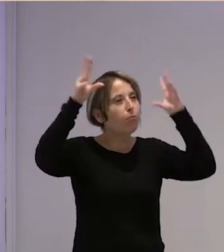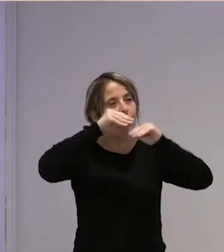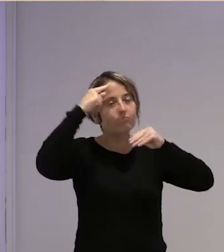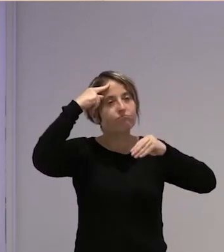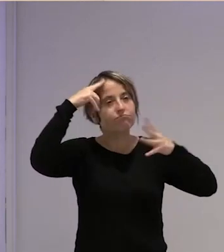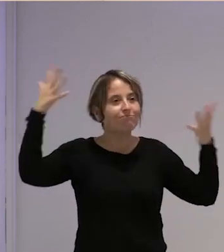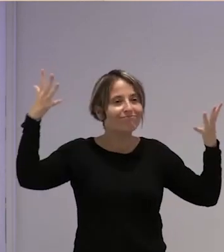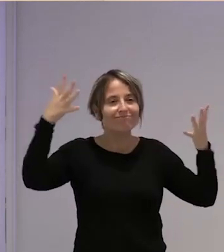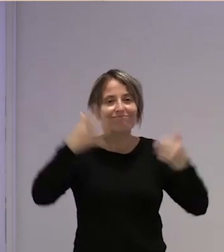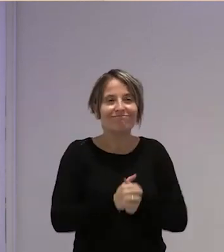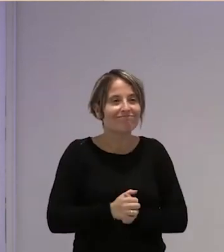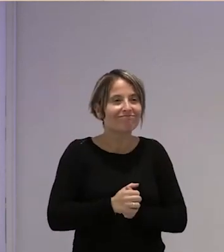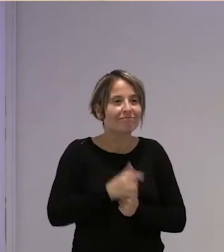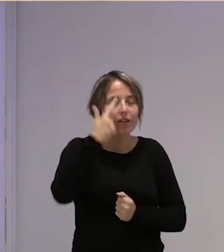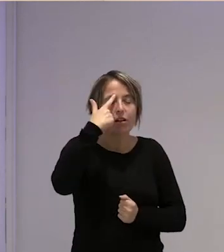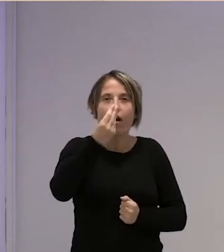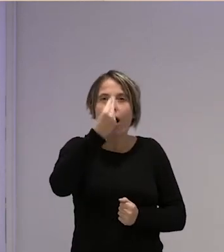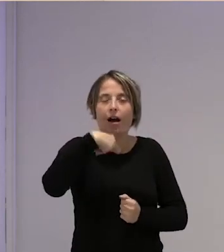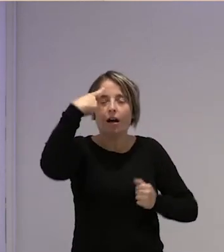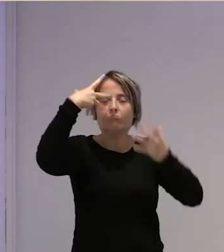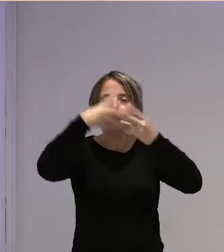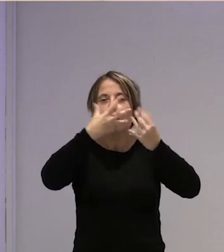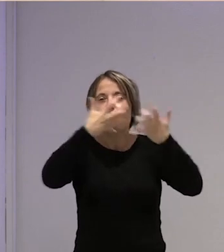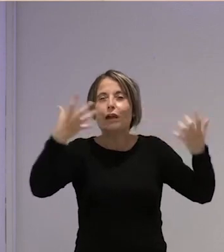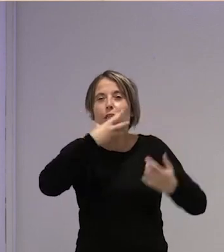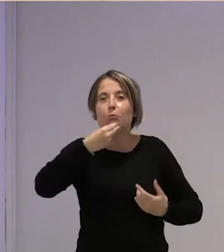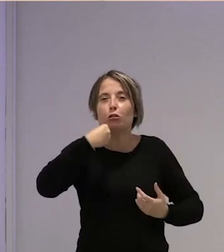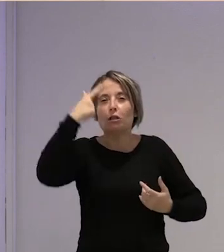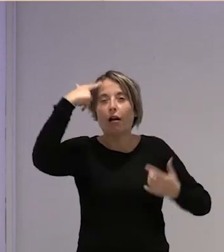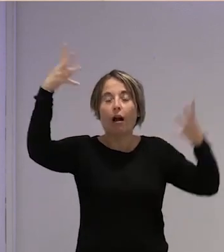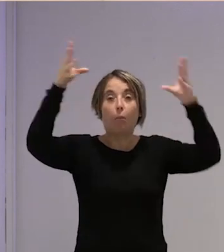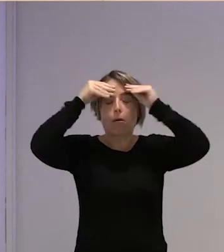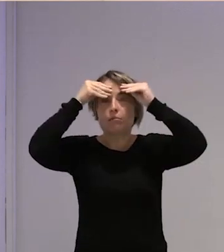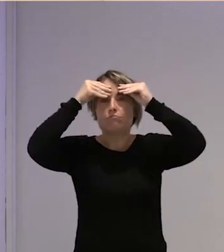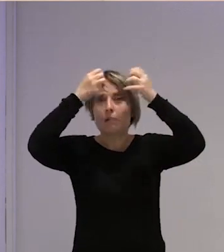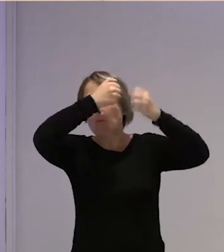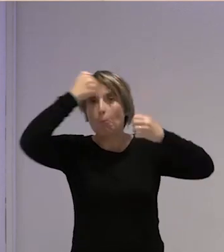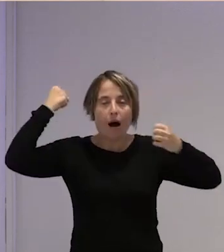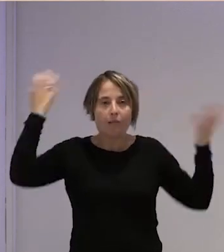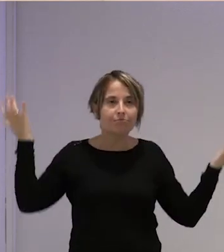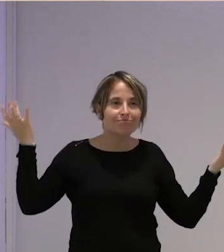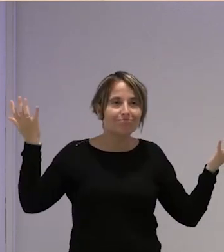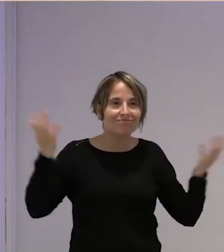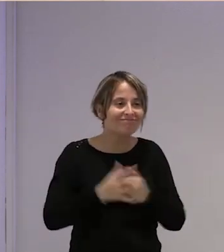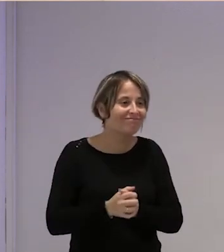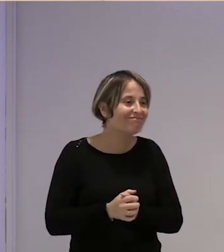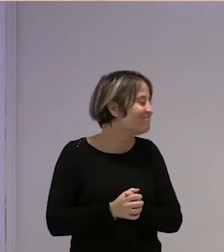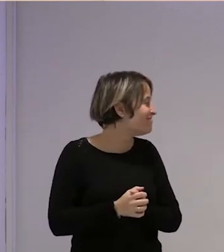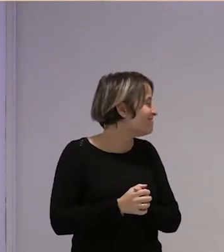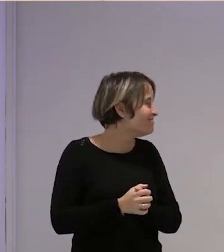oye oye tengo una pregunta iba a decir algo que me iba a quedar súper bien ya se me ha ido pues otra vez será porque